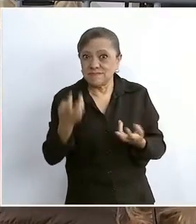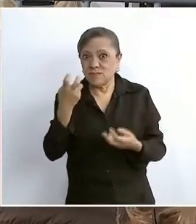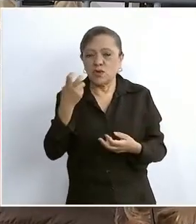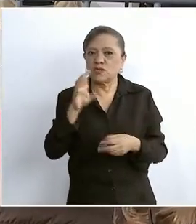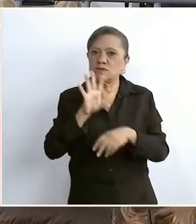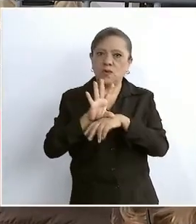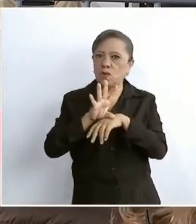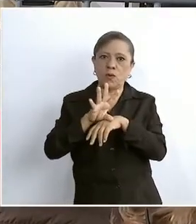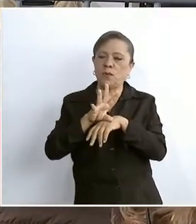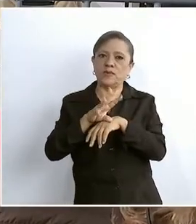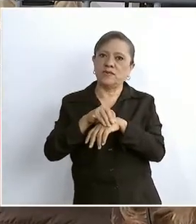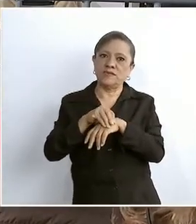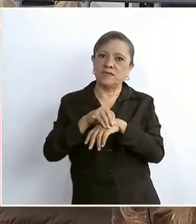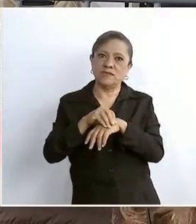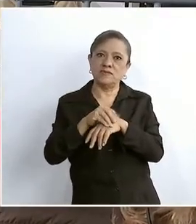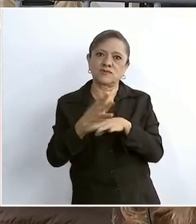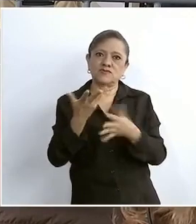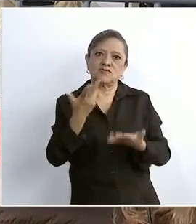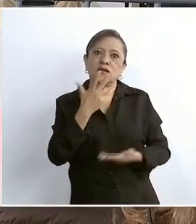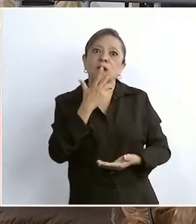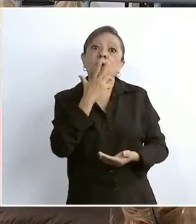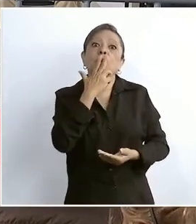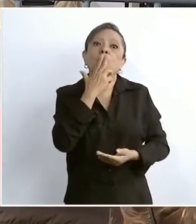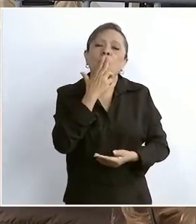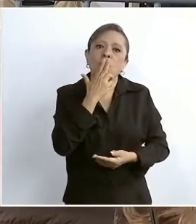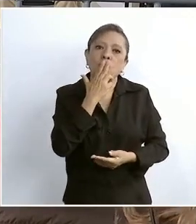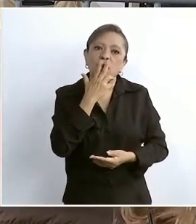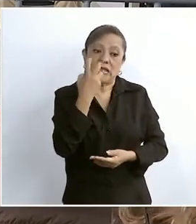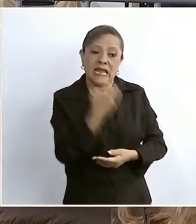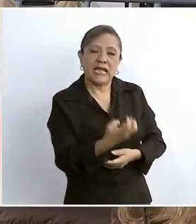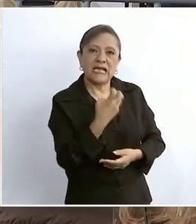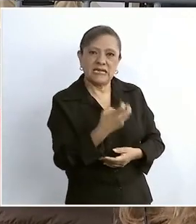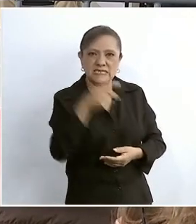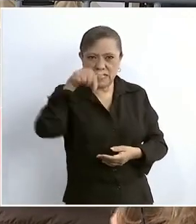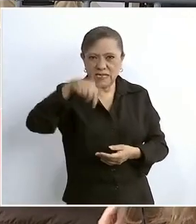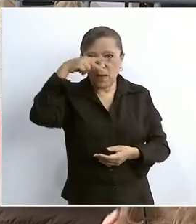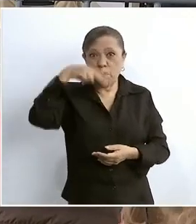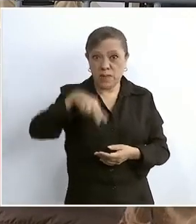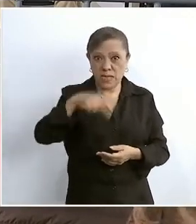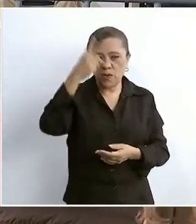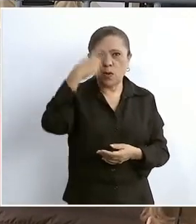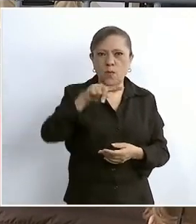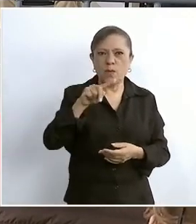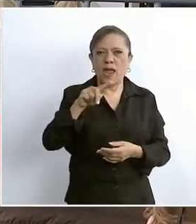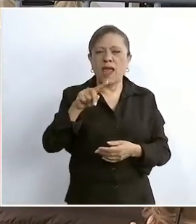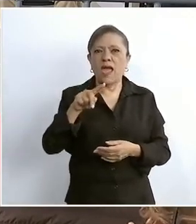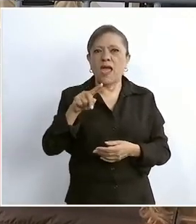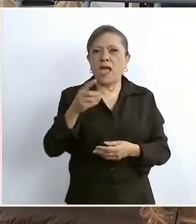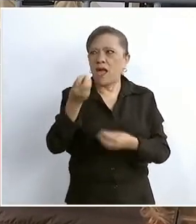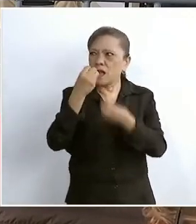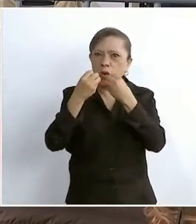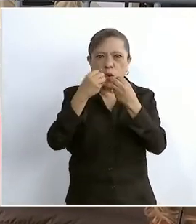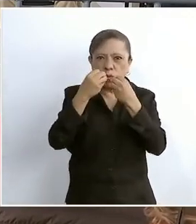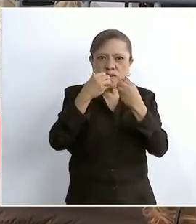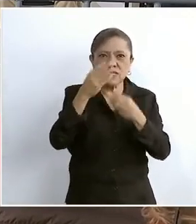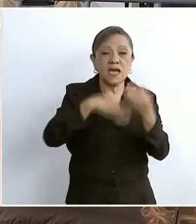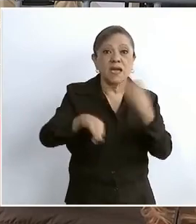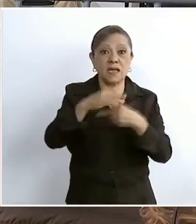que se utilice, que se introduzca en México el maíz transgénico.